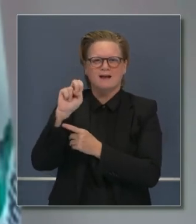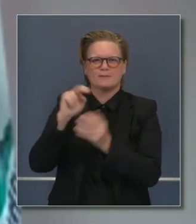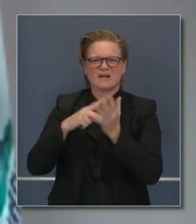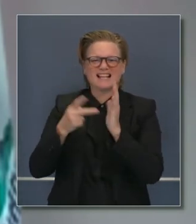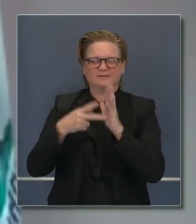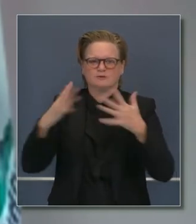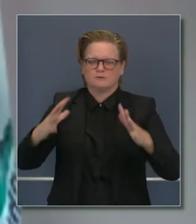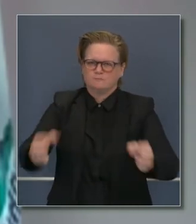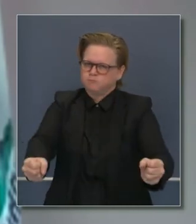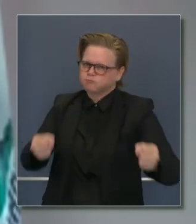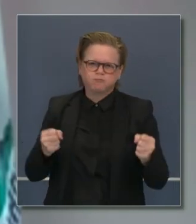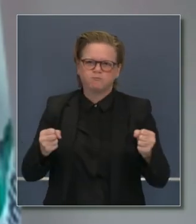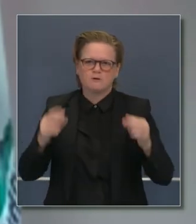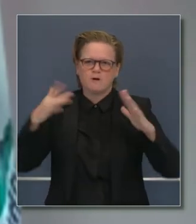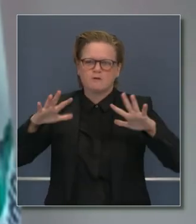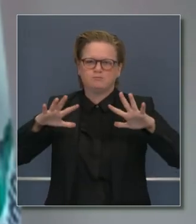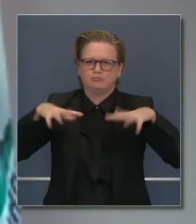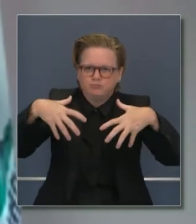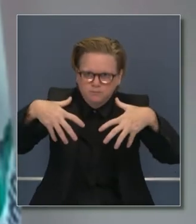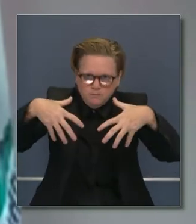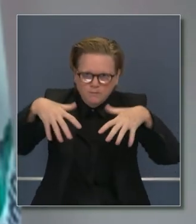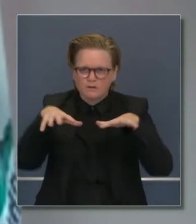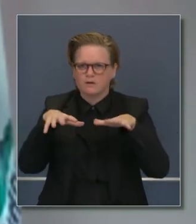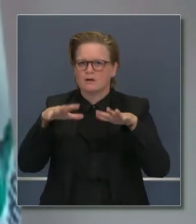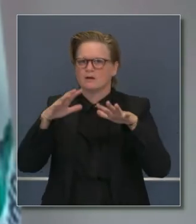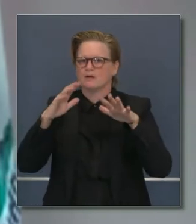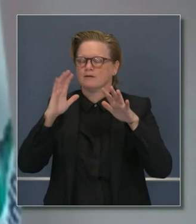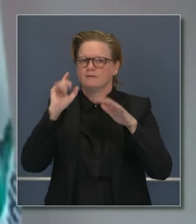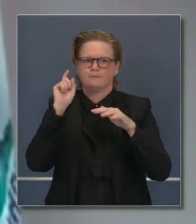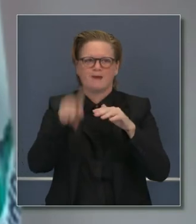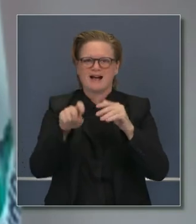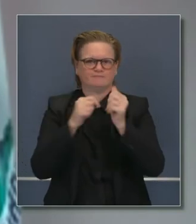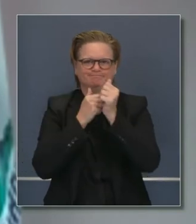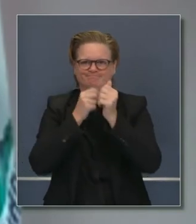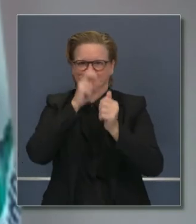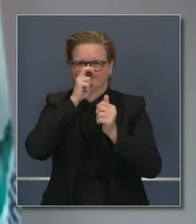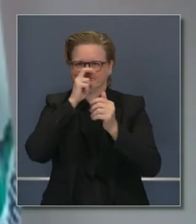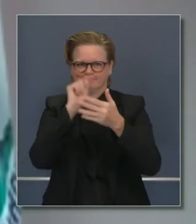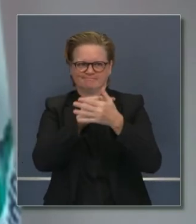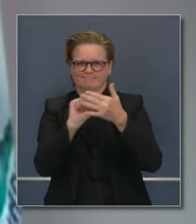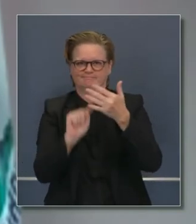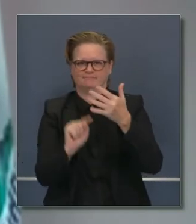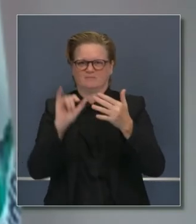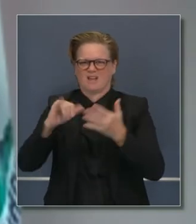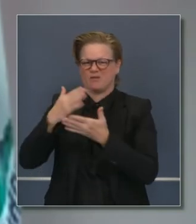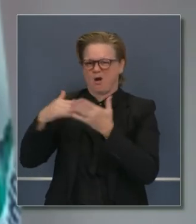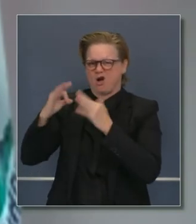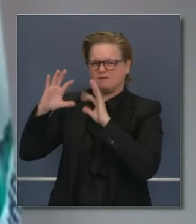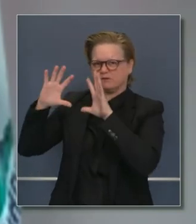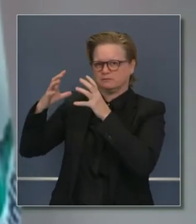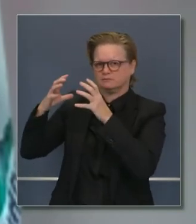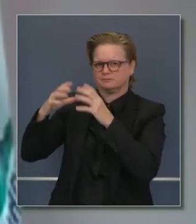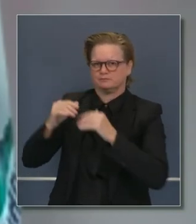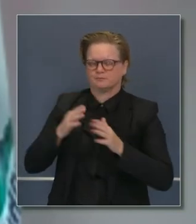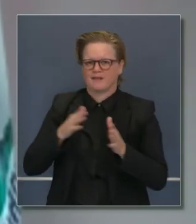esa orden entrarán a su al nivel apropiado de acuerdo con los datos.